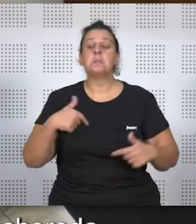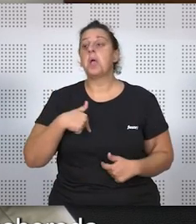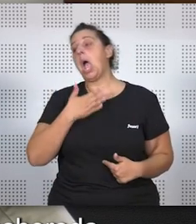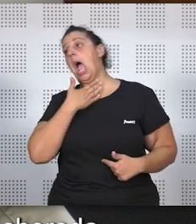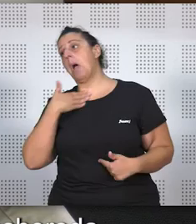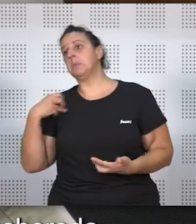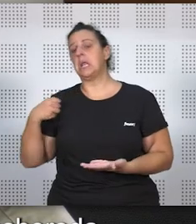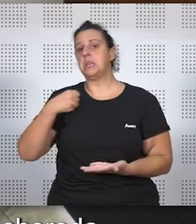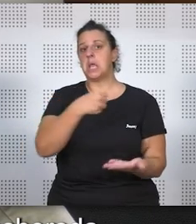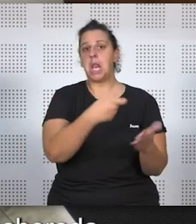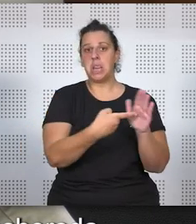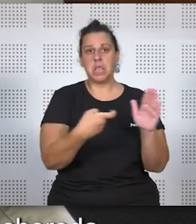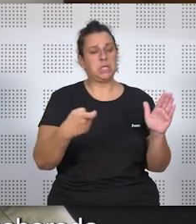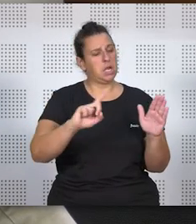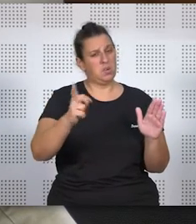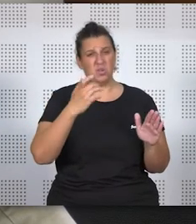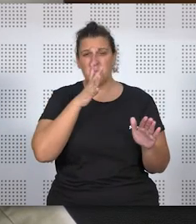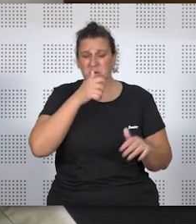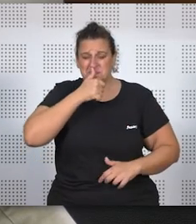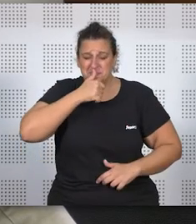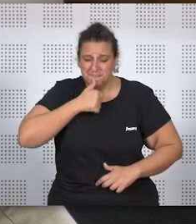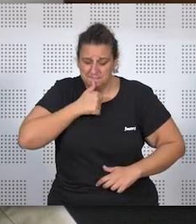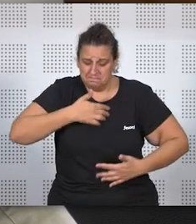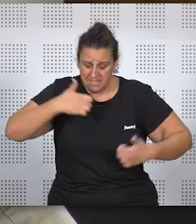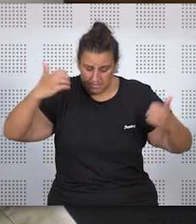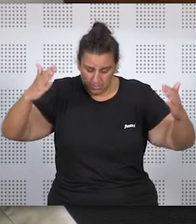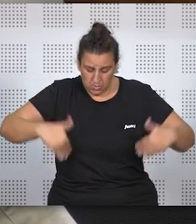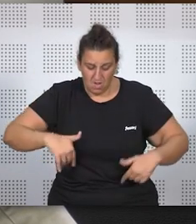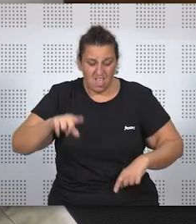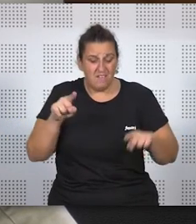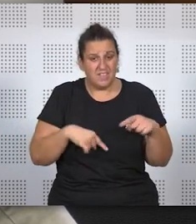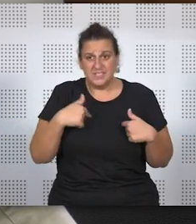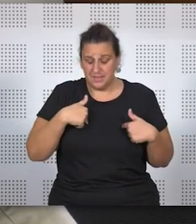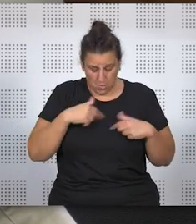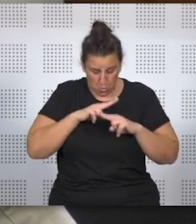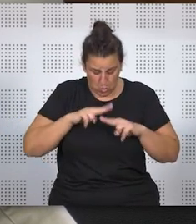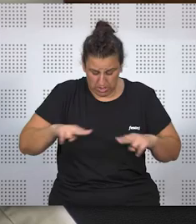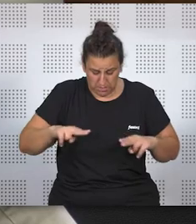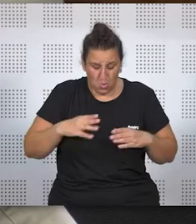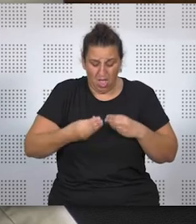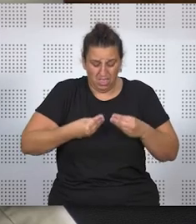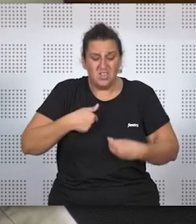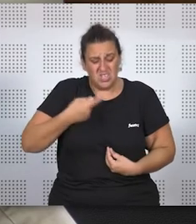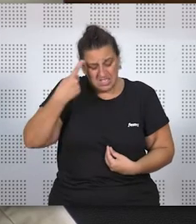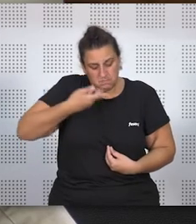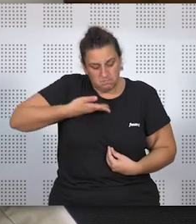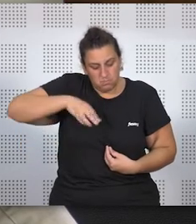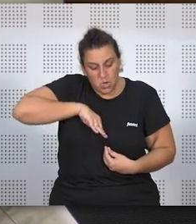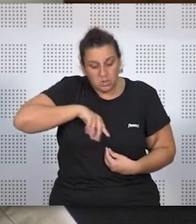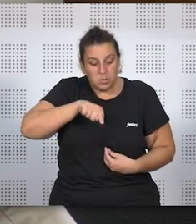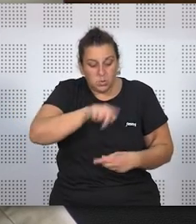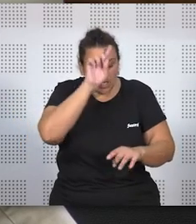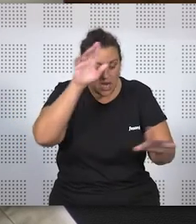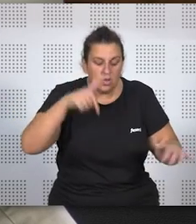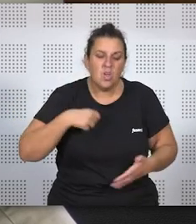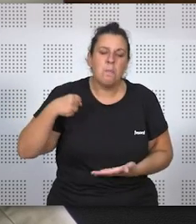quiere, sino cuando no tiene más remedio. Ya dices, mi última, es lo último que puedo hacer, ya sé que yo me habré muerto, pero al menos que te quede claro